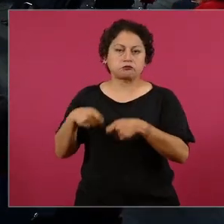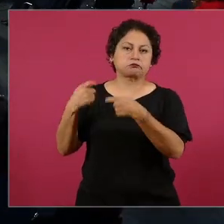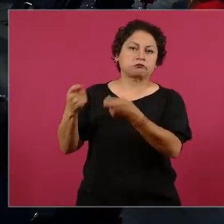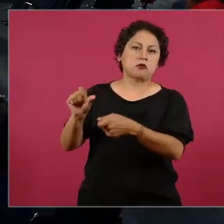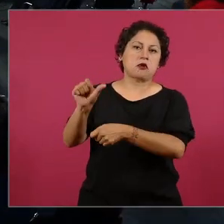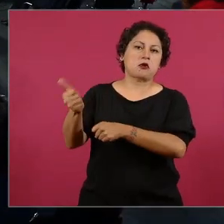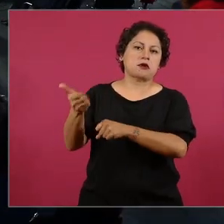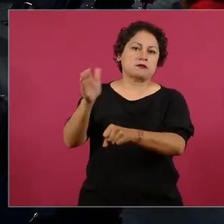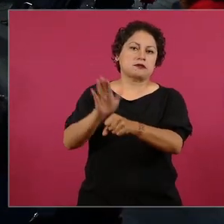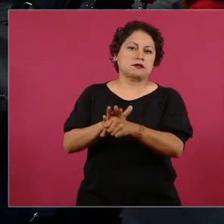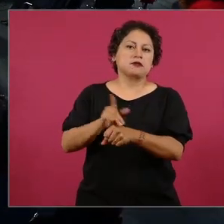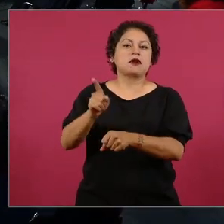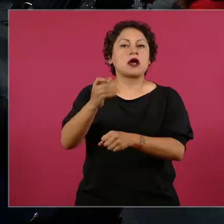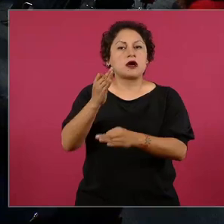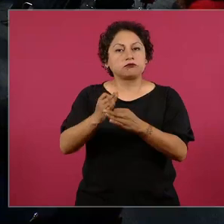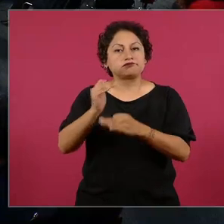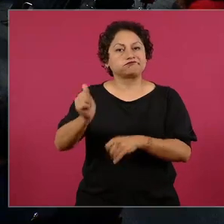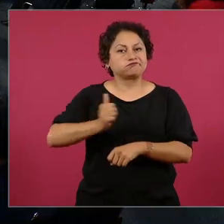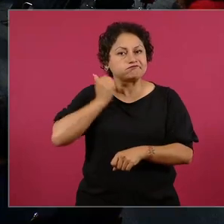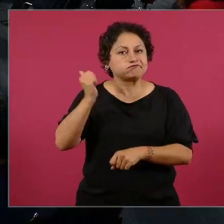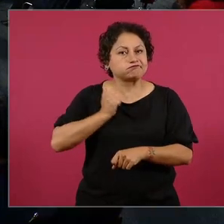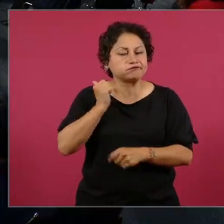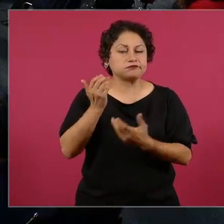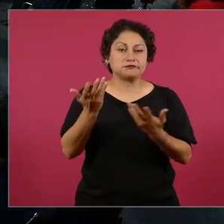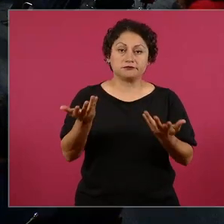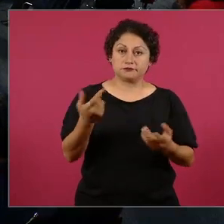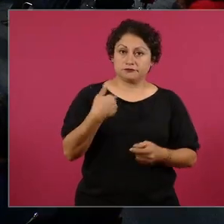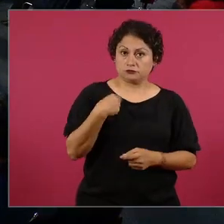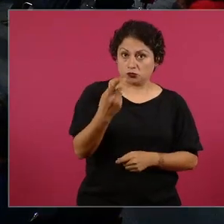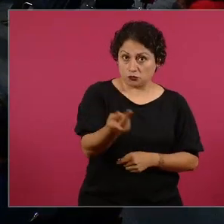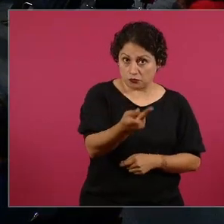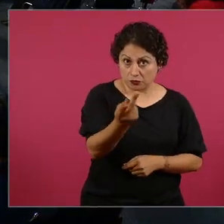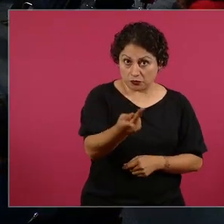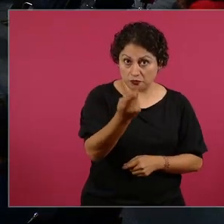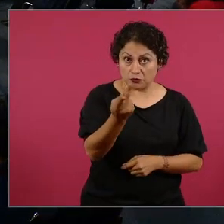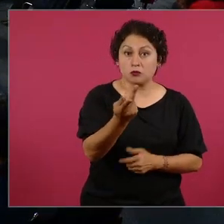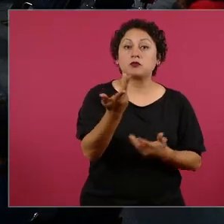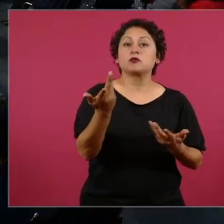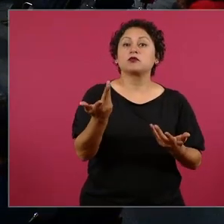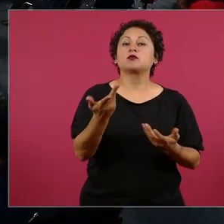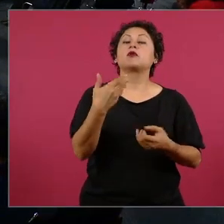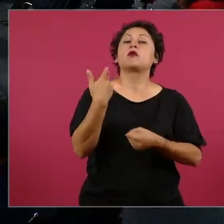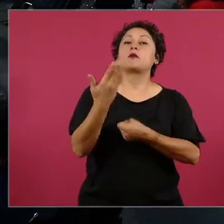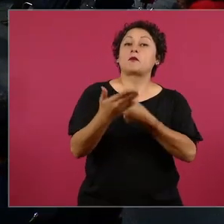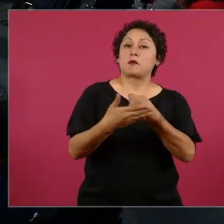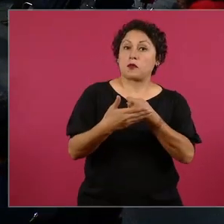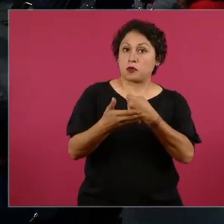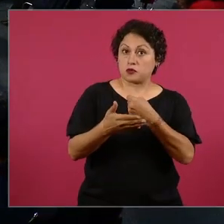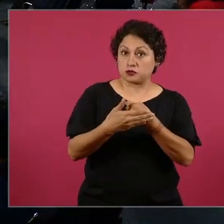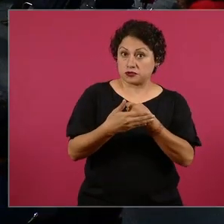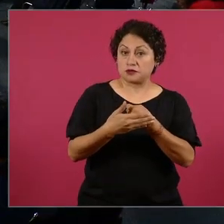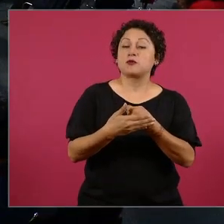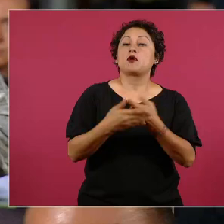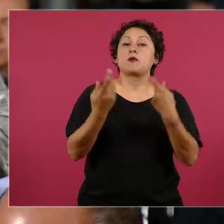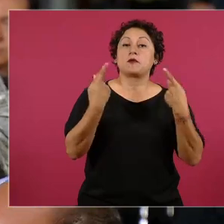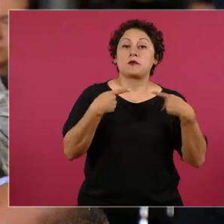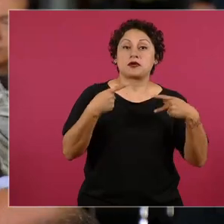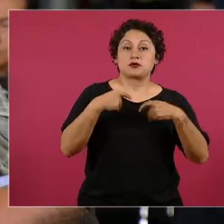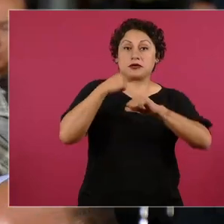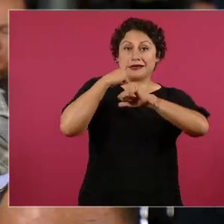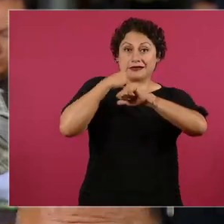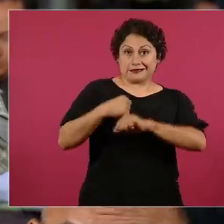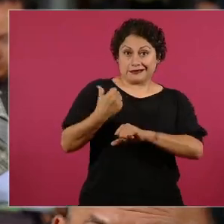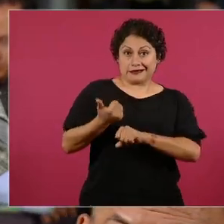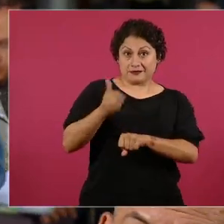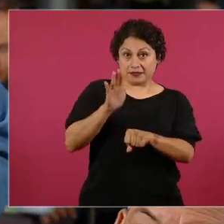países, que una vez pasadas las elecciones, los nuevos servidores públicos asuman sus cargos de manera inmediata. Con esto